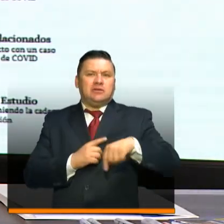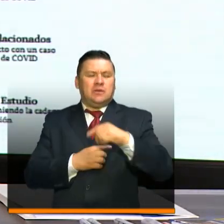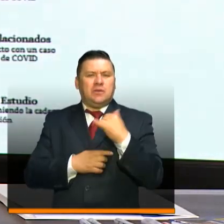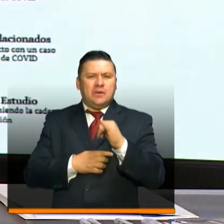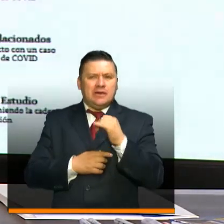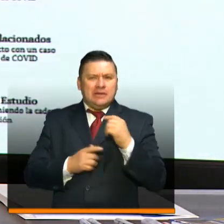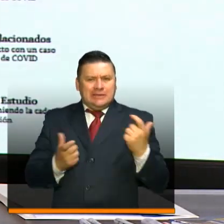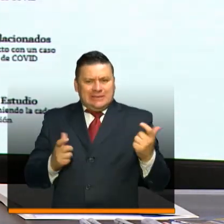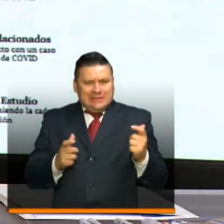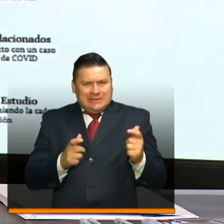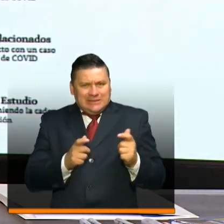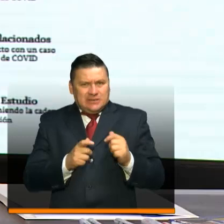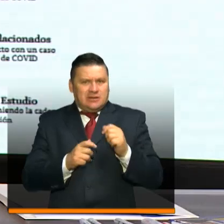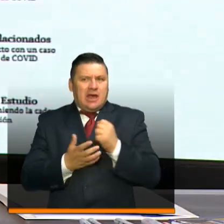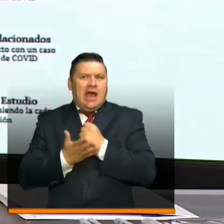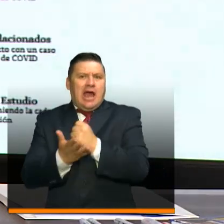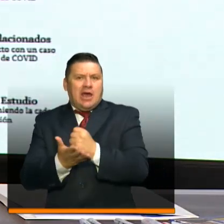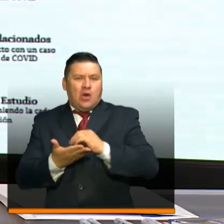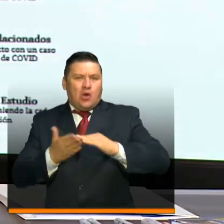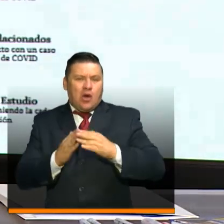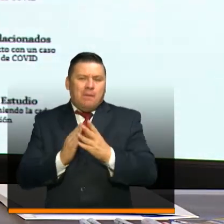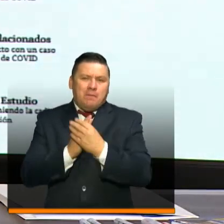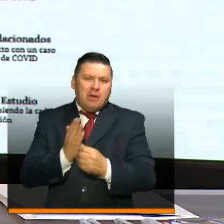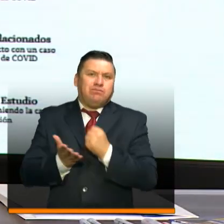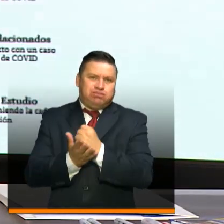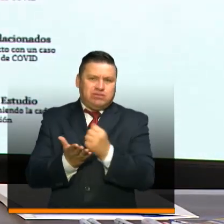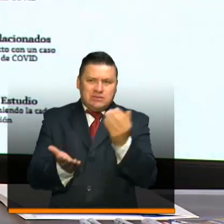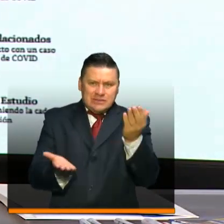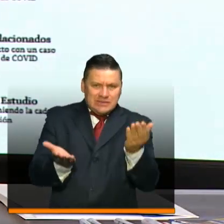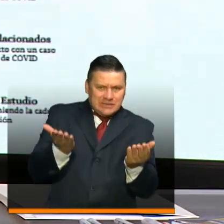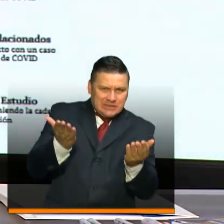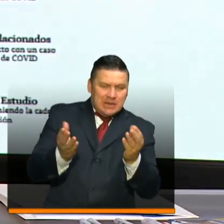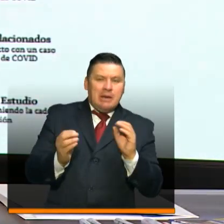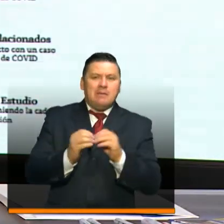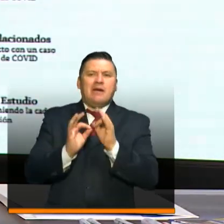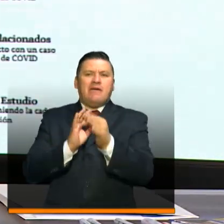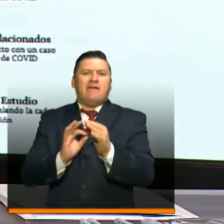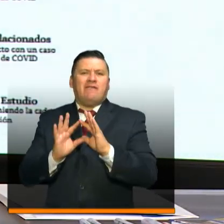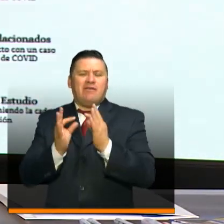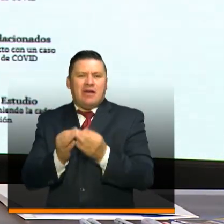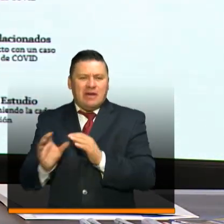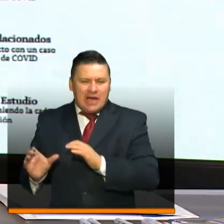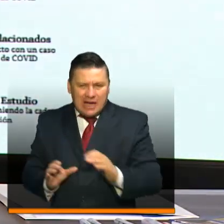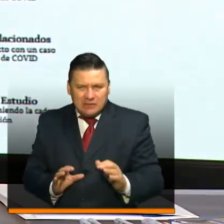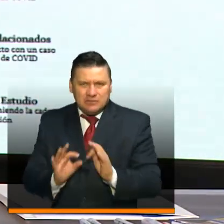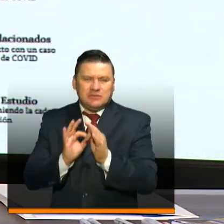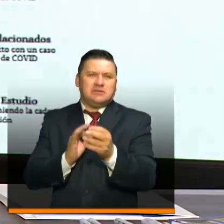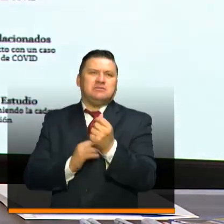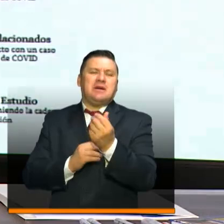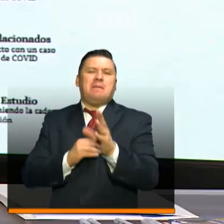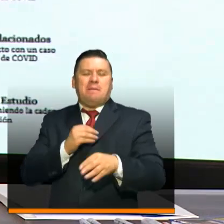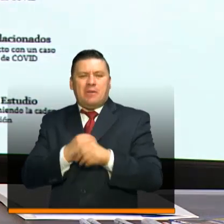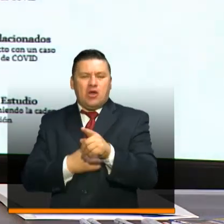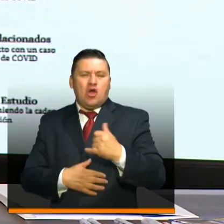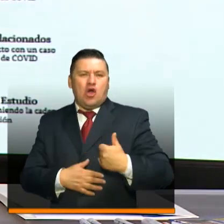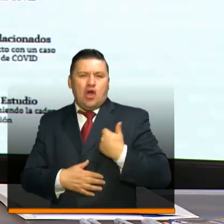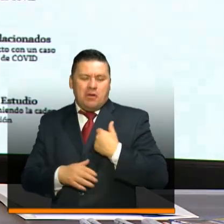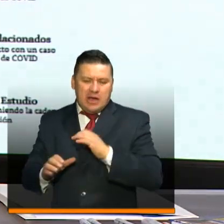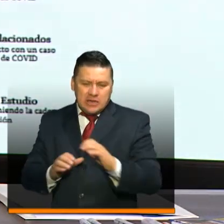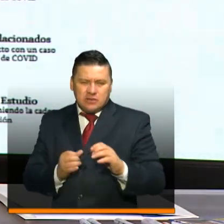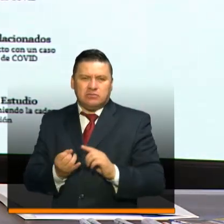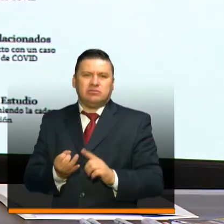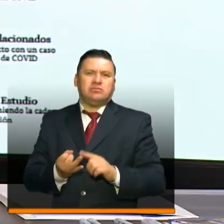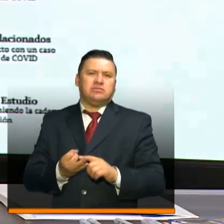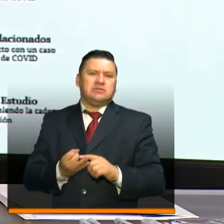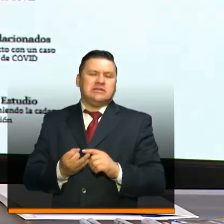hemos mitigado con los programas de ayuda a la población más vulnerable. El giro adicional de familias en acción, el giro adicional de jóvenes en acción,